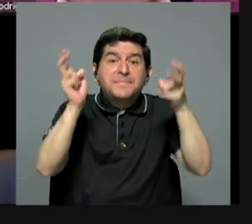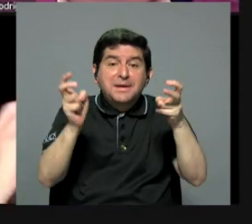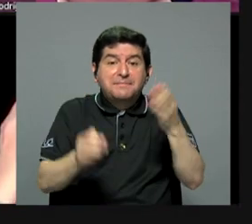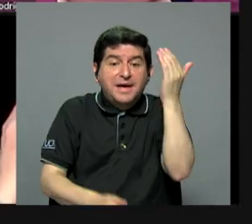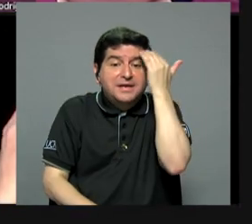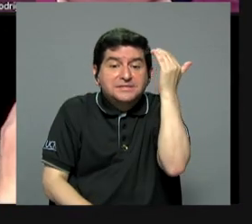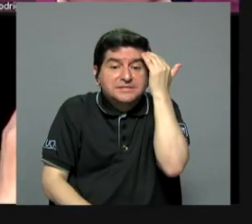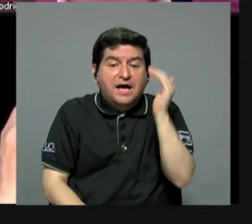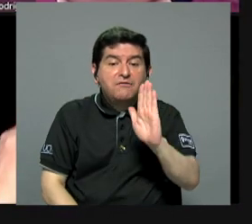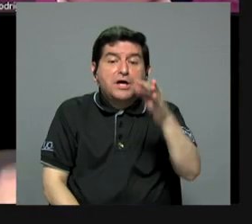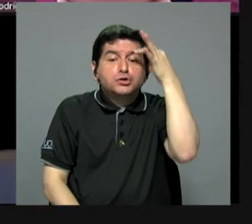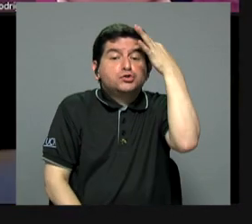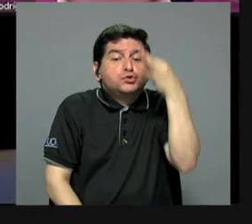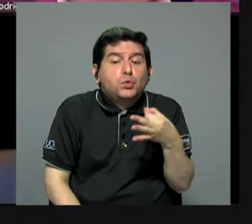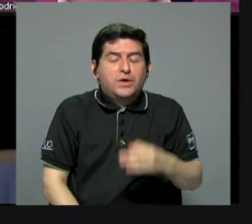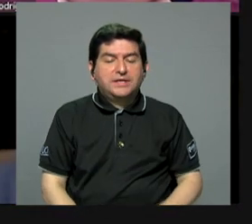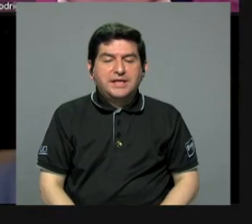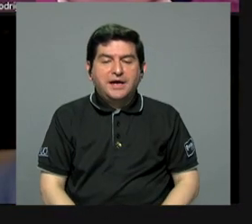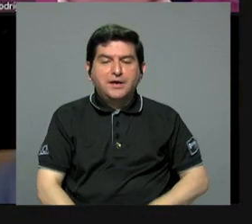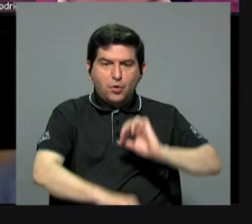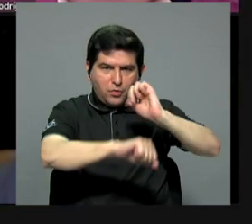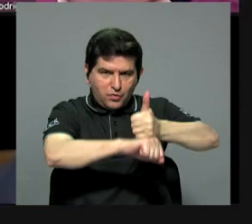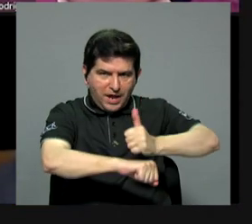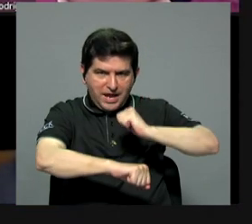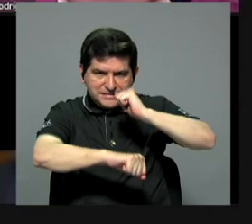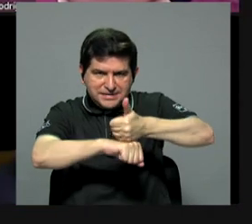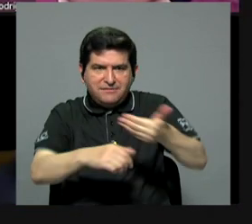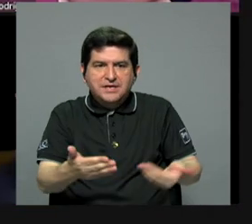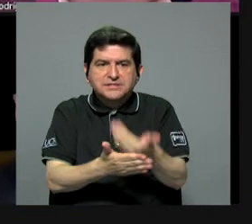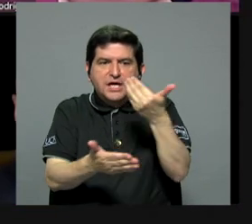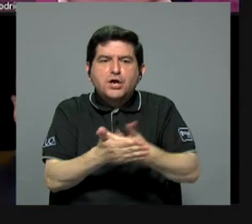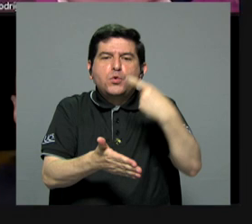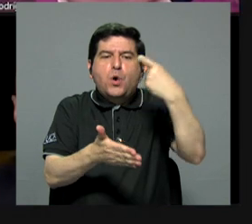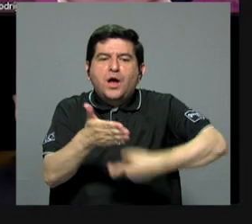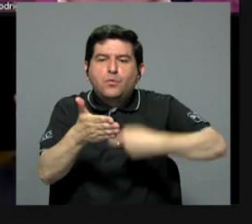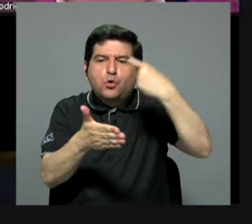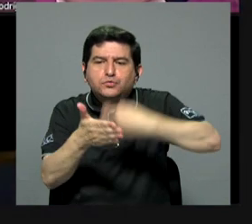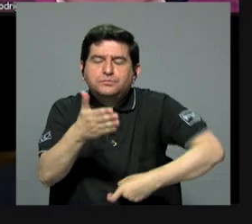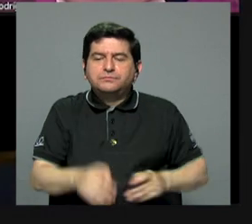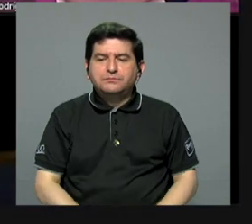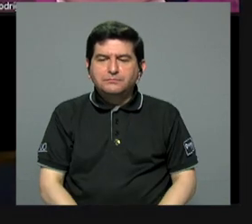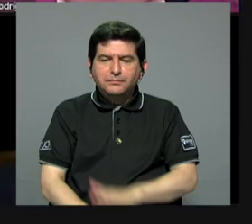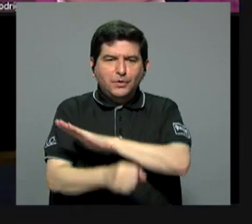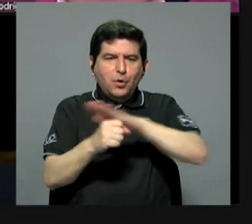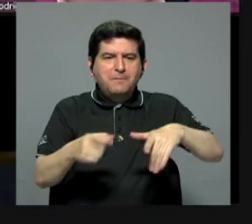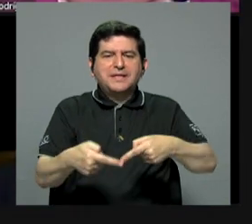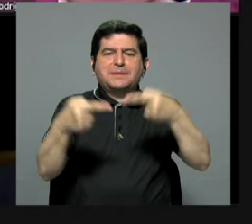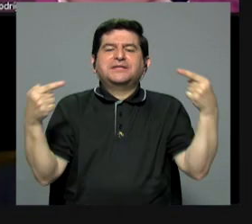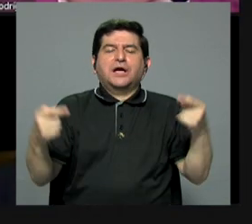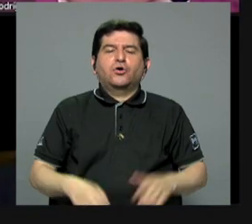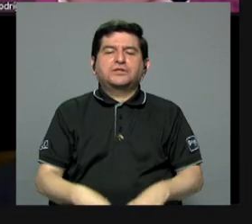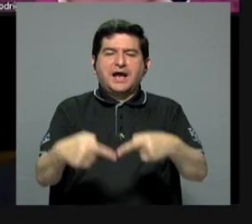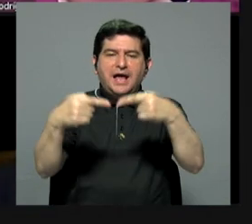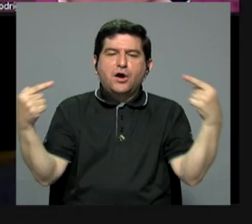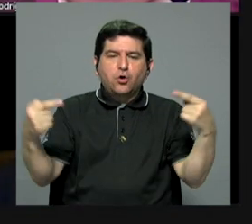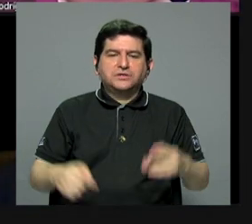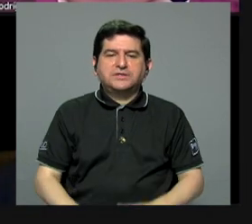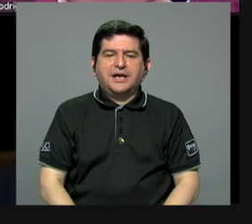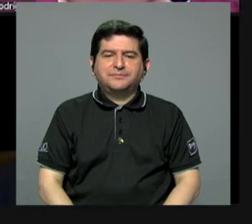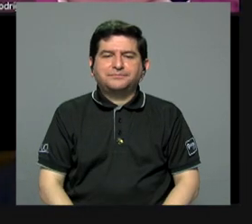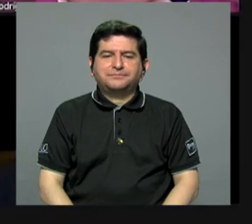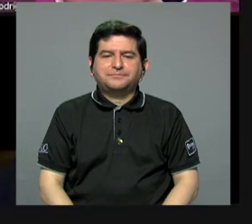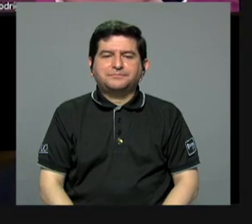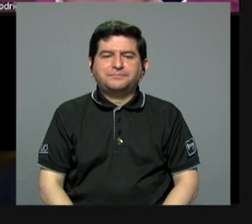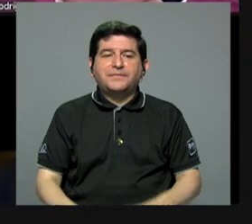queremos saber cuál es su posición es sobre la creación de nuevos impuestos. Totalmente en contra. En contra de la respuesta